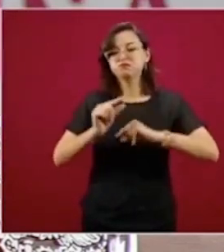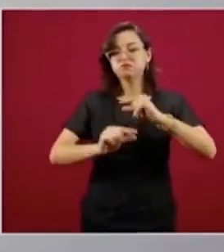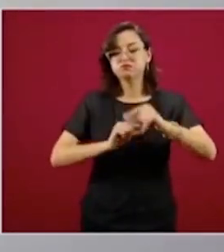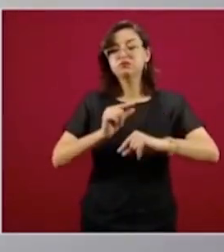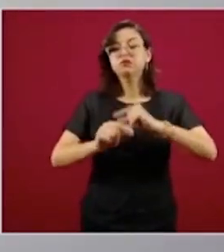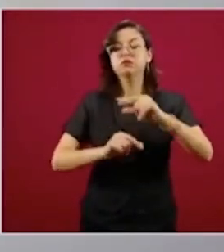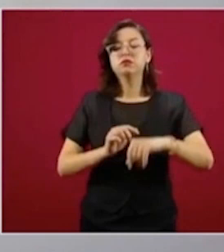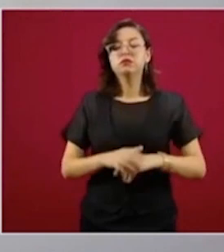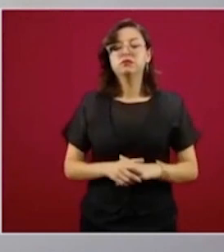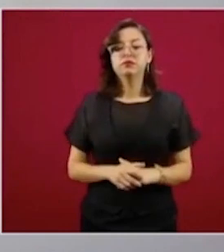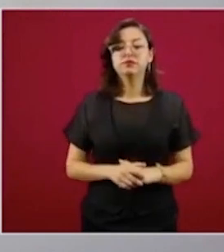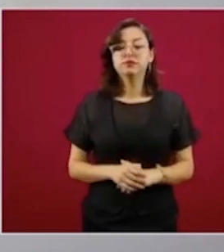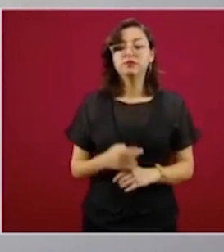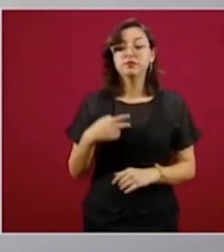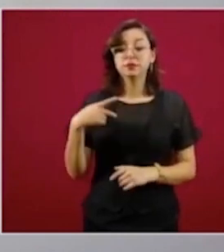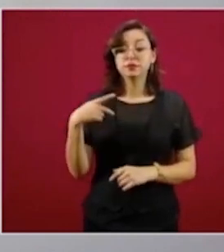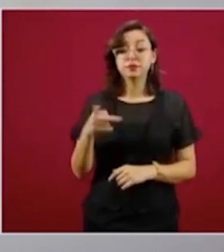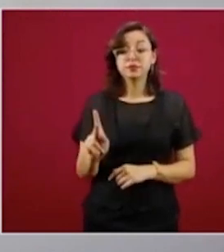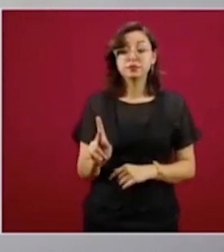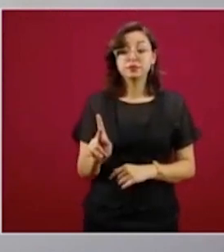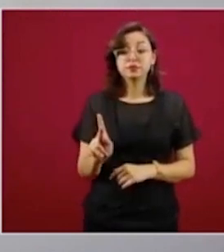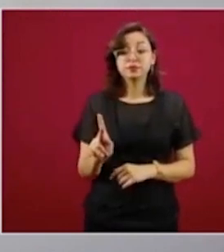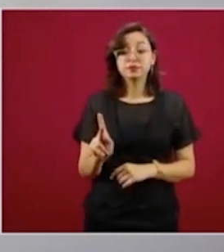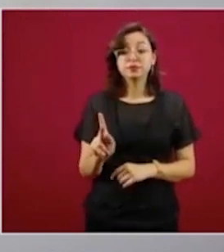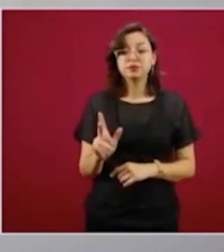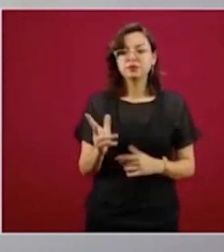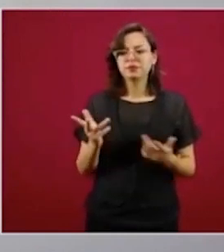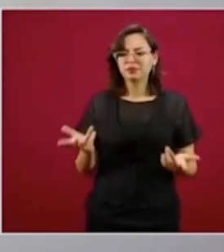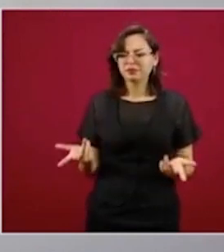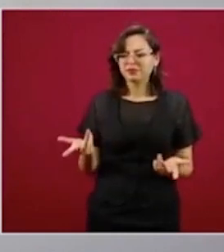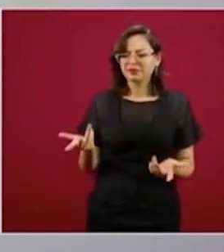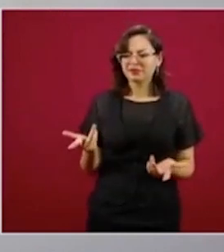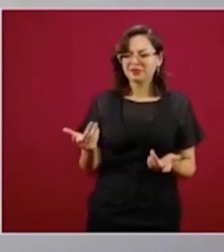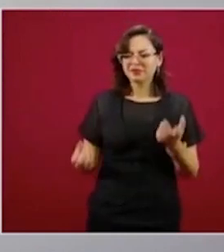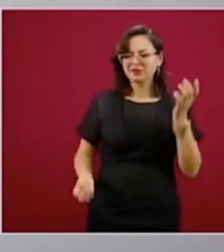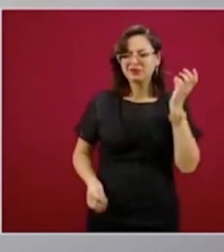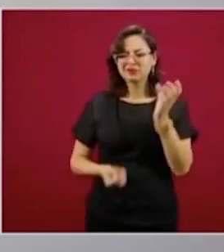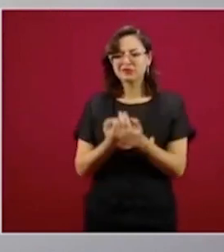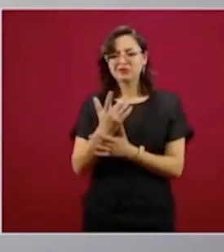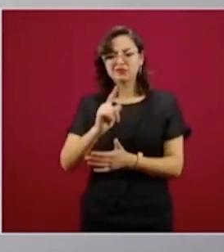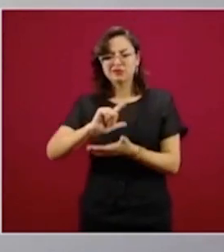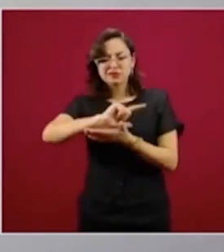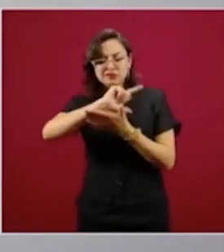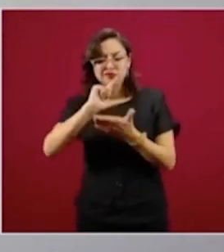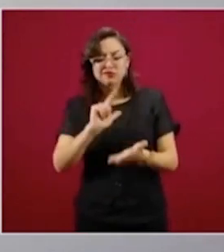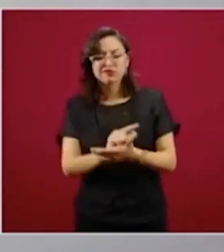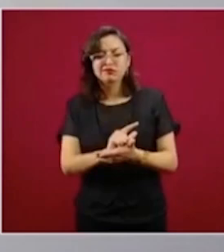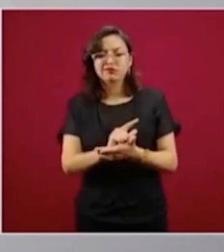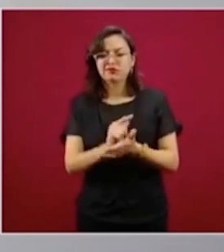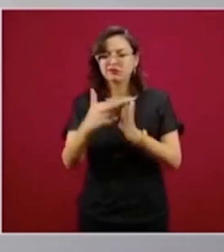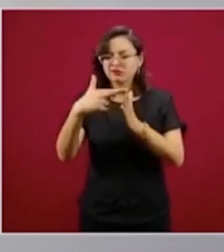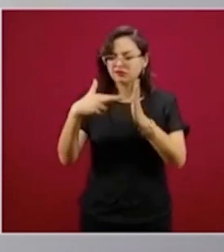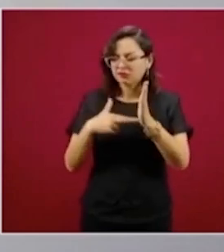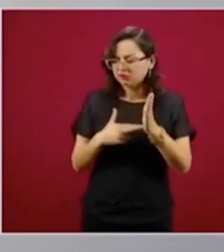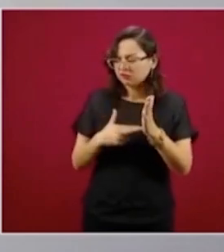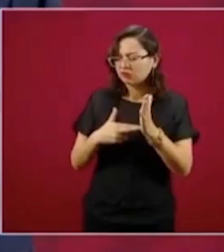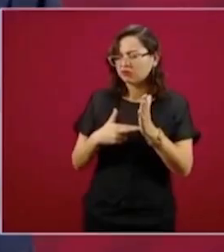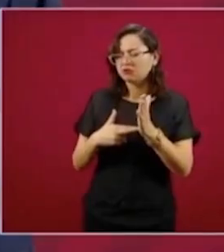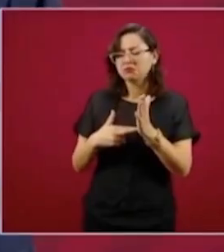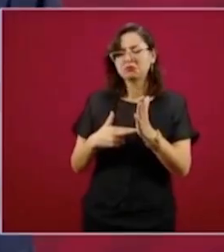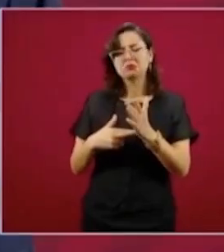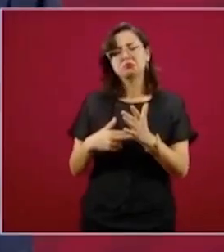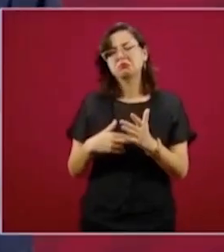Pero no hace falta tener leyes, reglamentar nada,